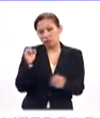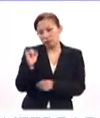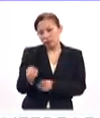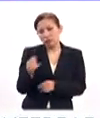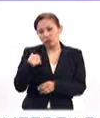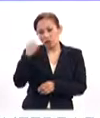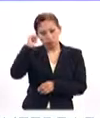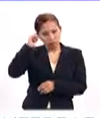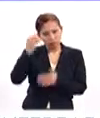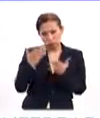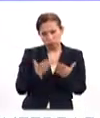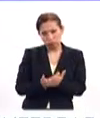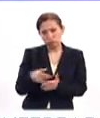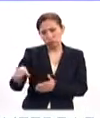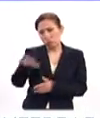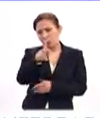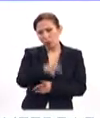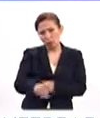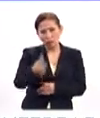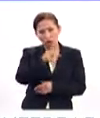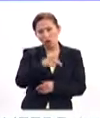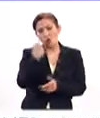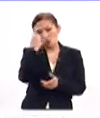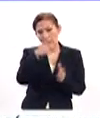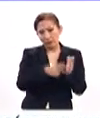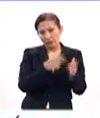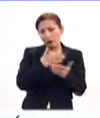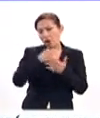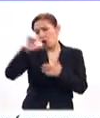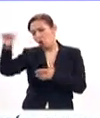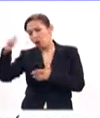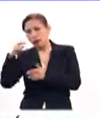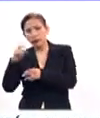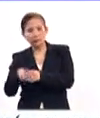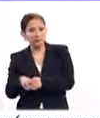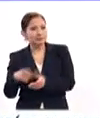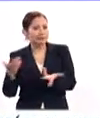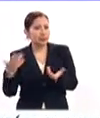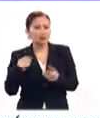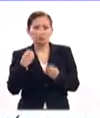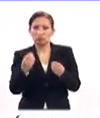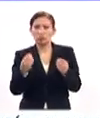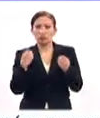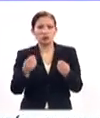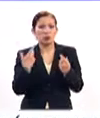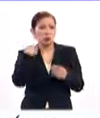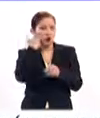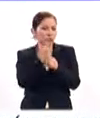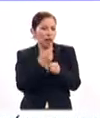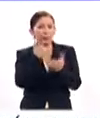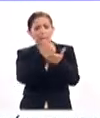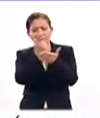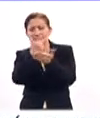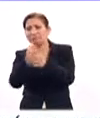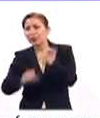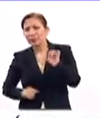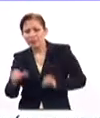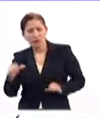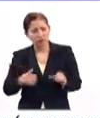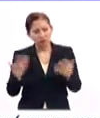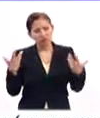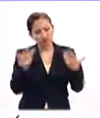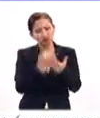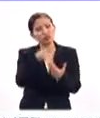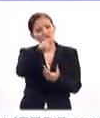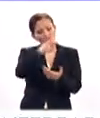He sido servidor público en varias, bueno, en una ocasión y ahorita otra, he tenido muchas actividades de voluntariado, entonces hubo congruencia en